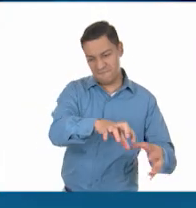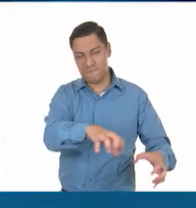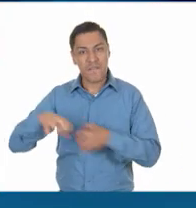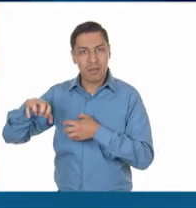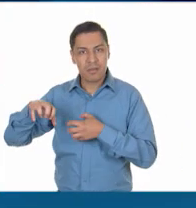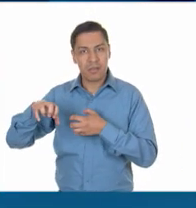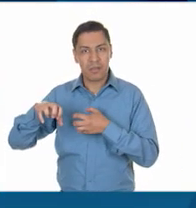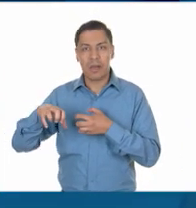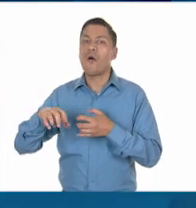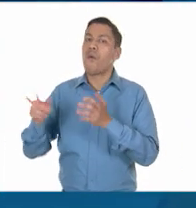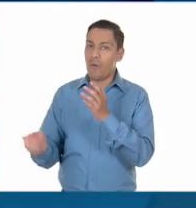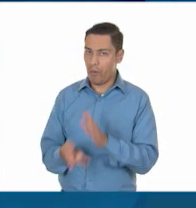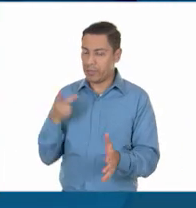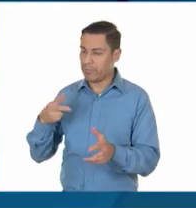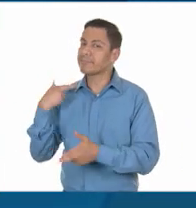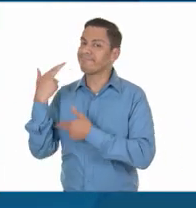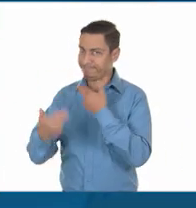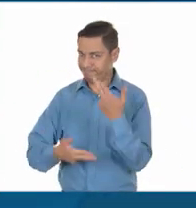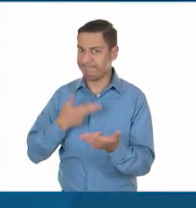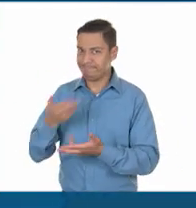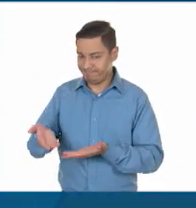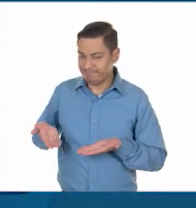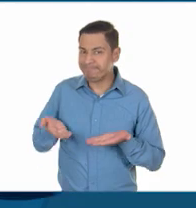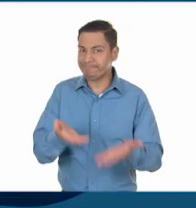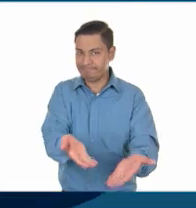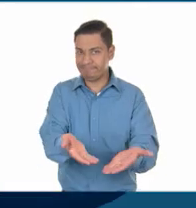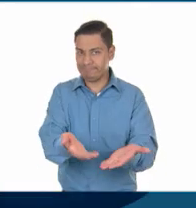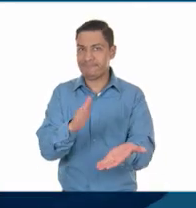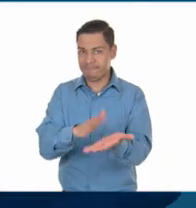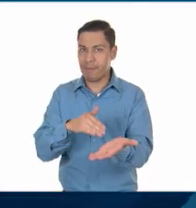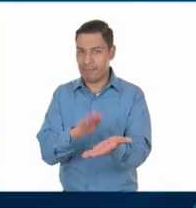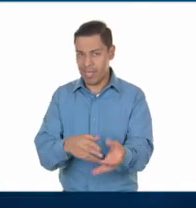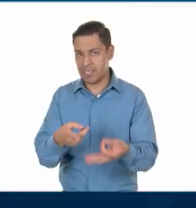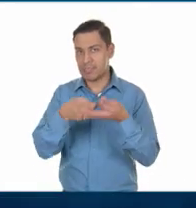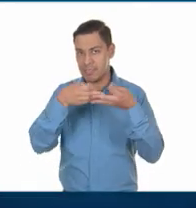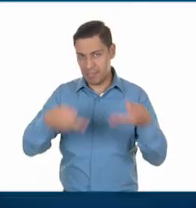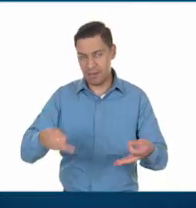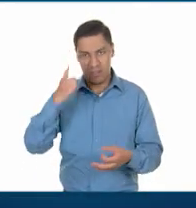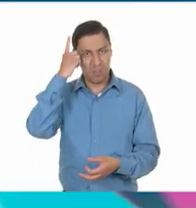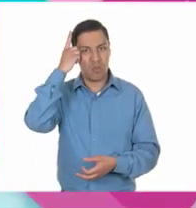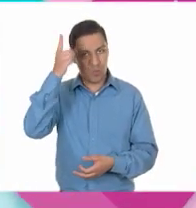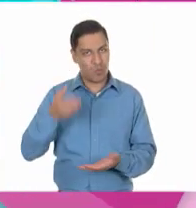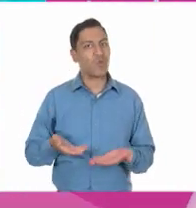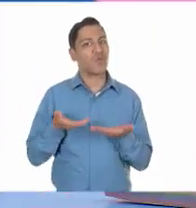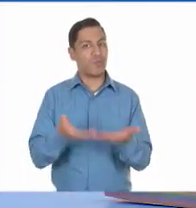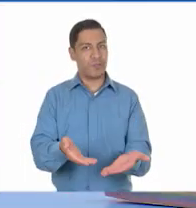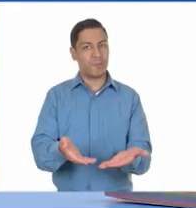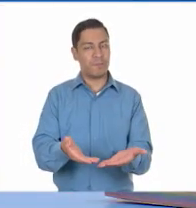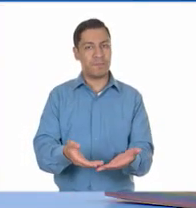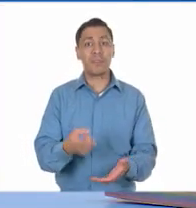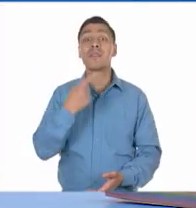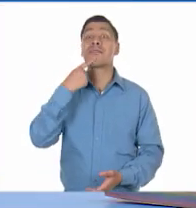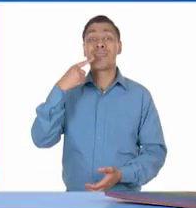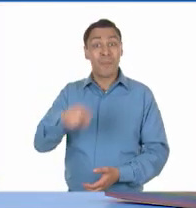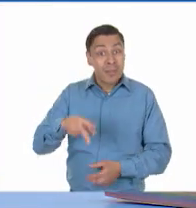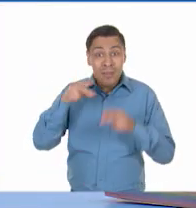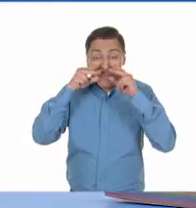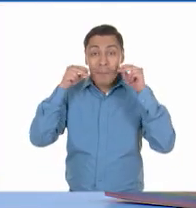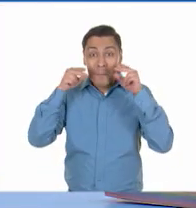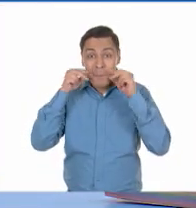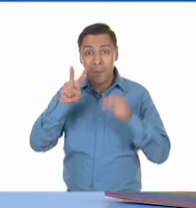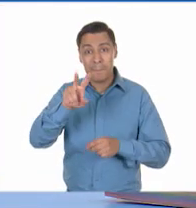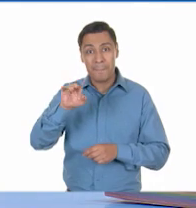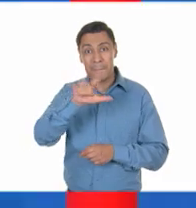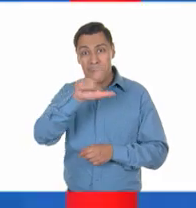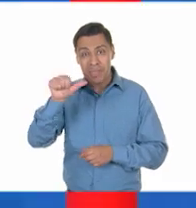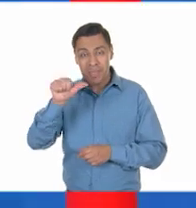Aunque no tuvieran títulos de propiedad incluso. ¡Ay! ¡Qué bueno! Entonces las demandas de Zapata y Villa se tomaron en